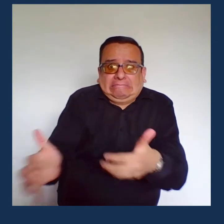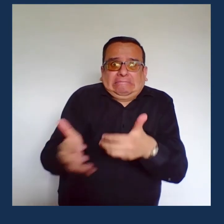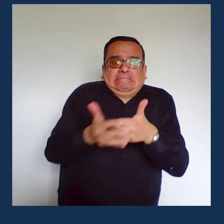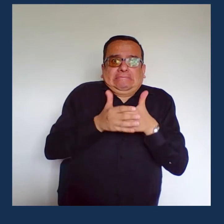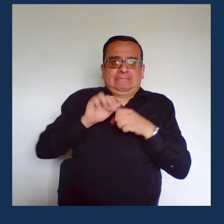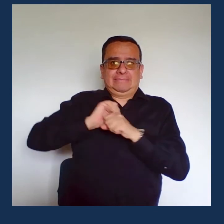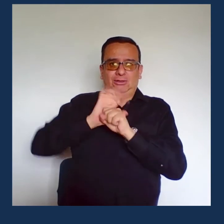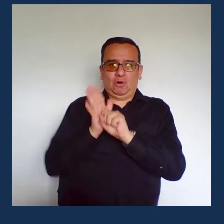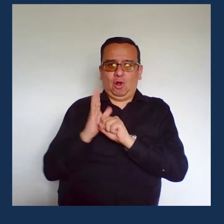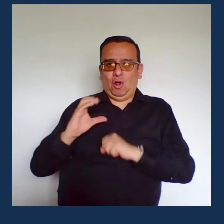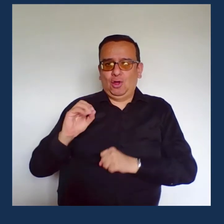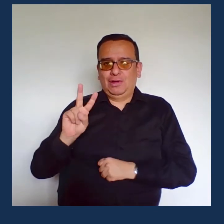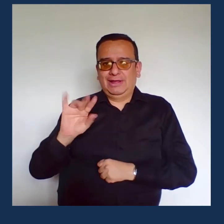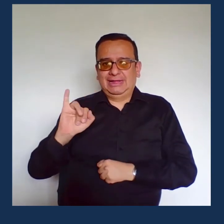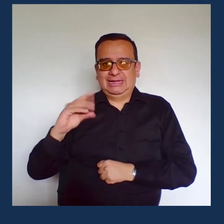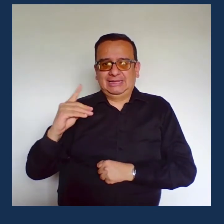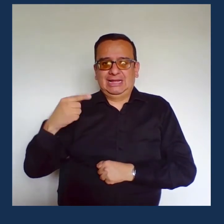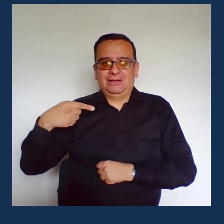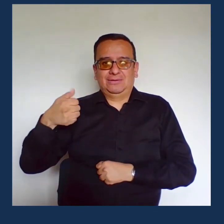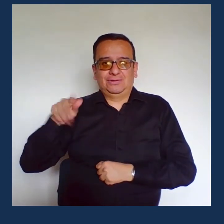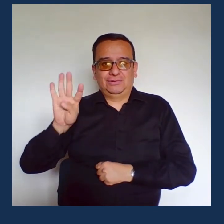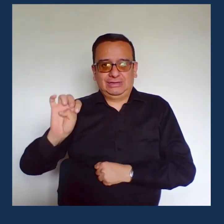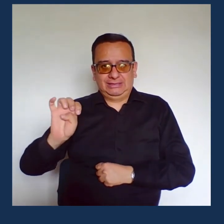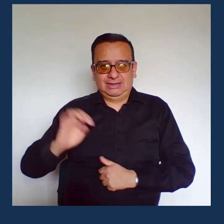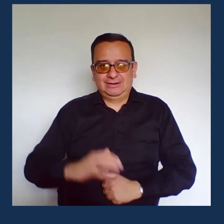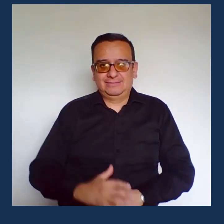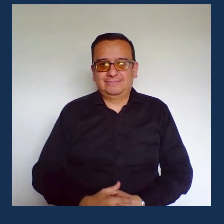Para el control de la pandemia del coronavirus